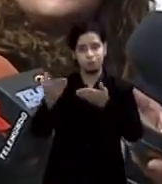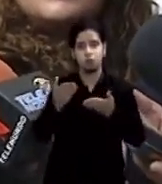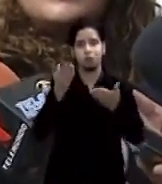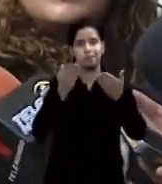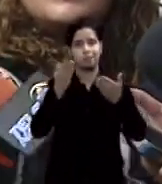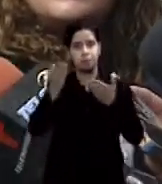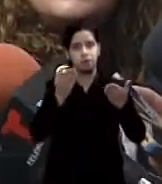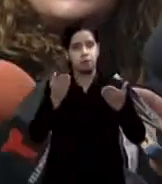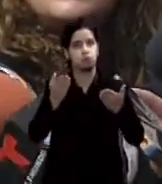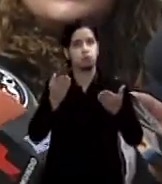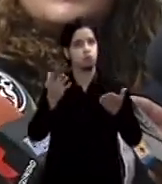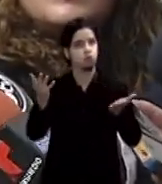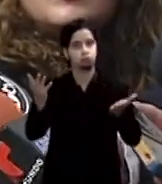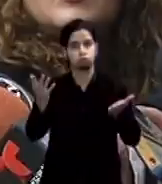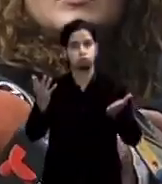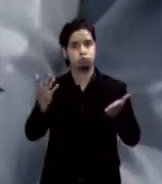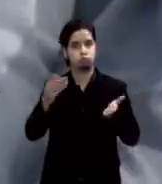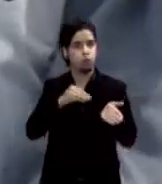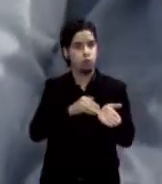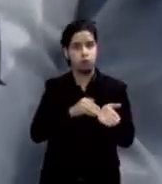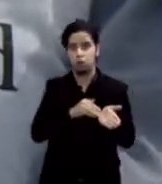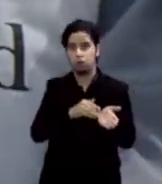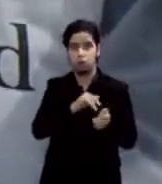ni de iva